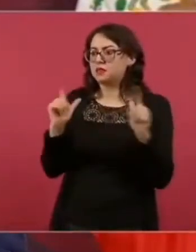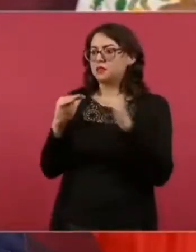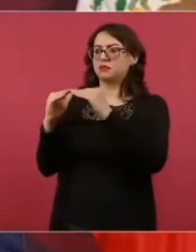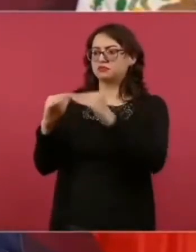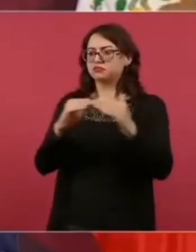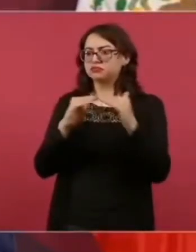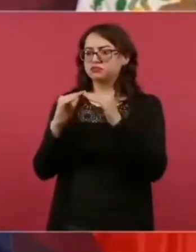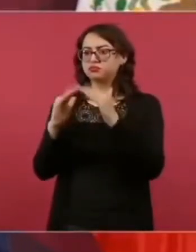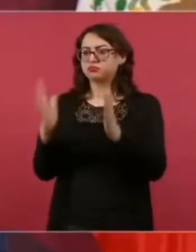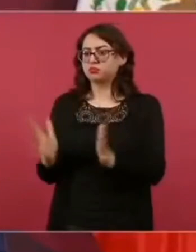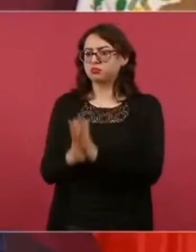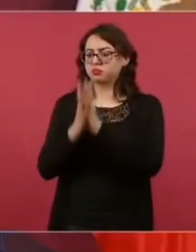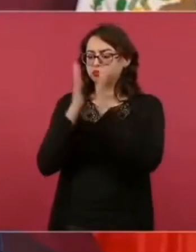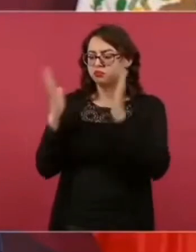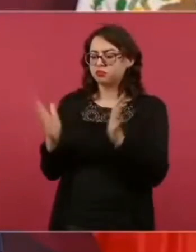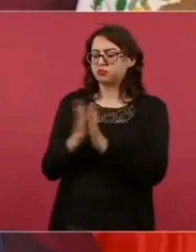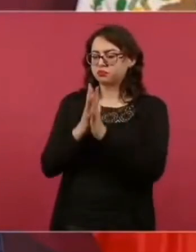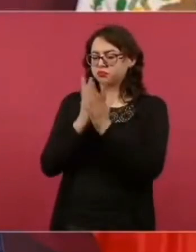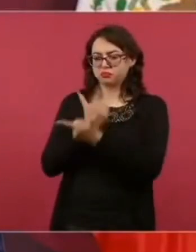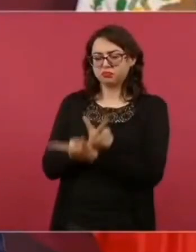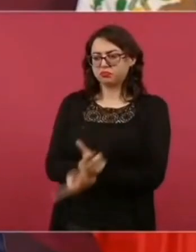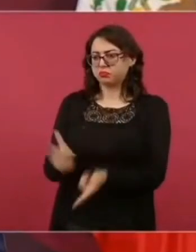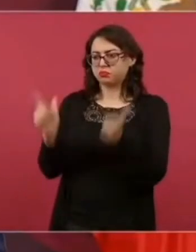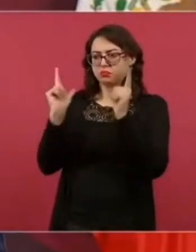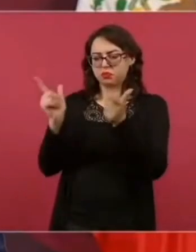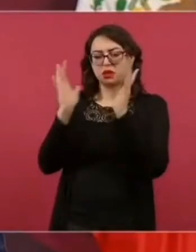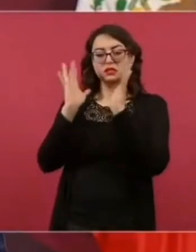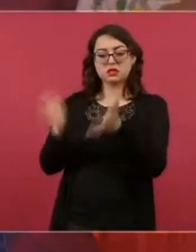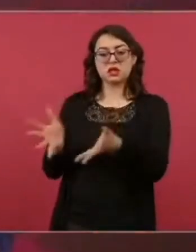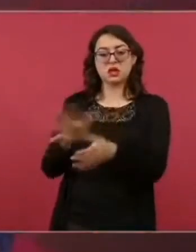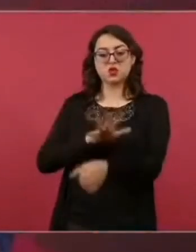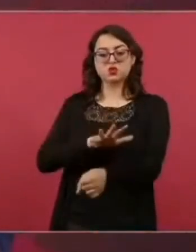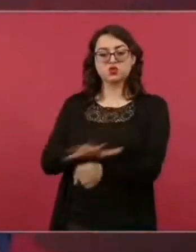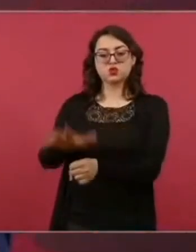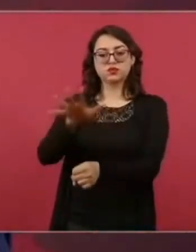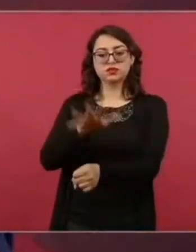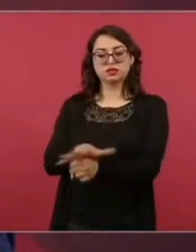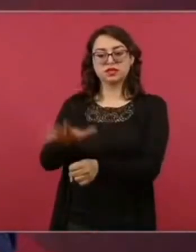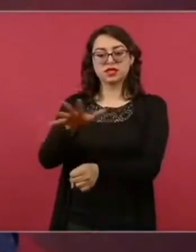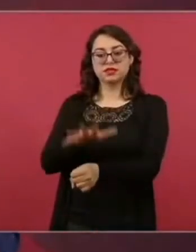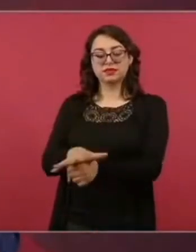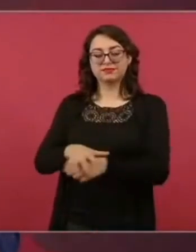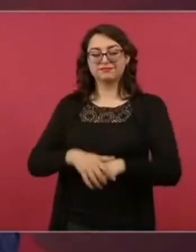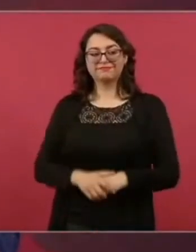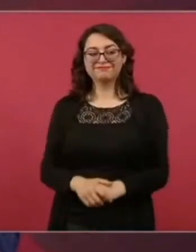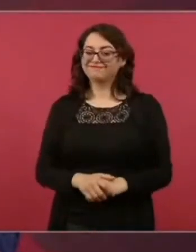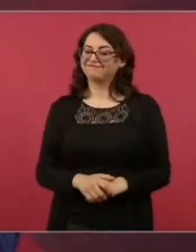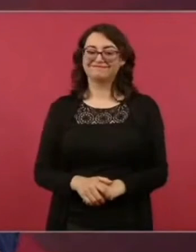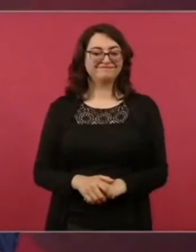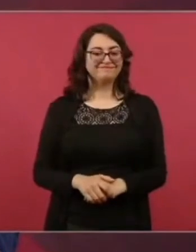Es justicia y libertad y democracia.